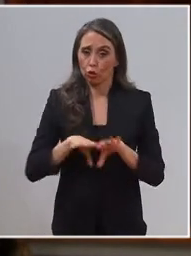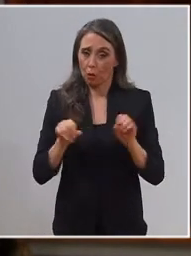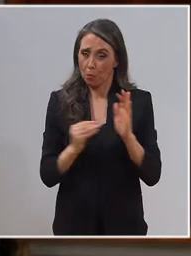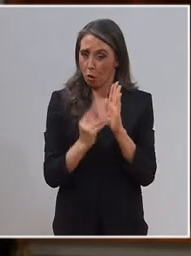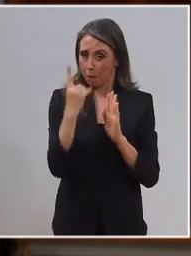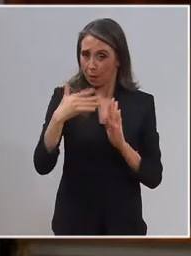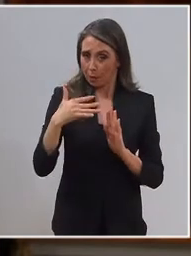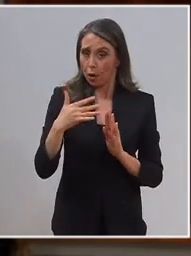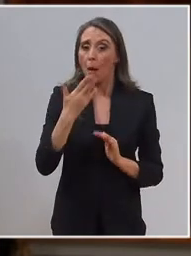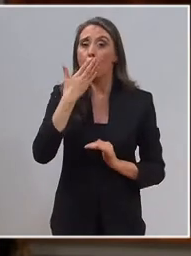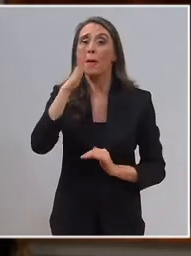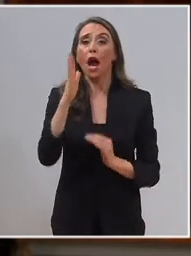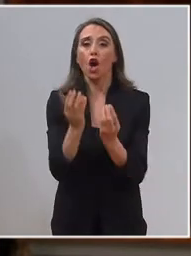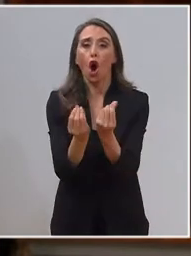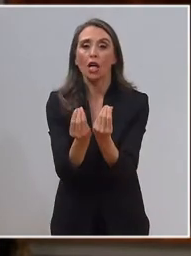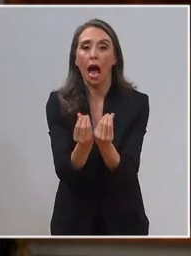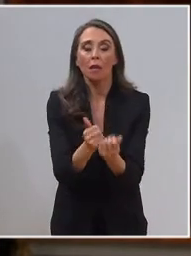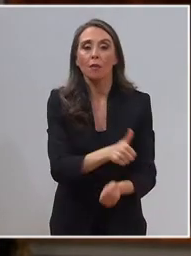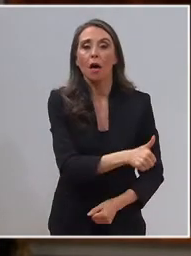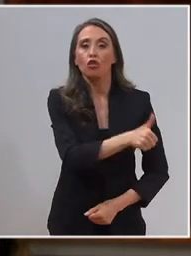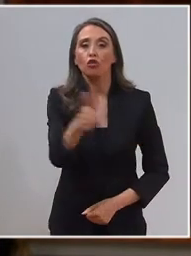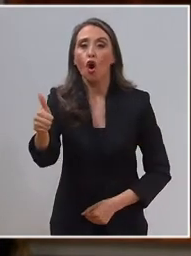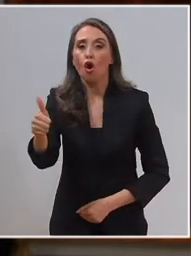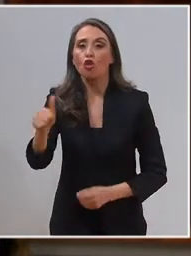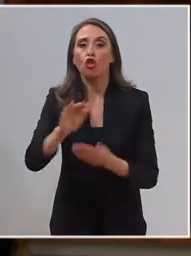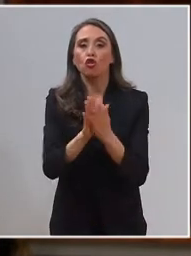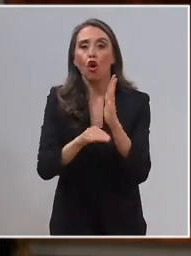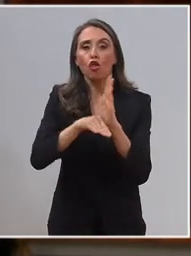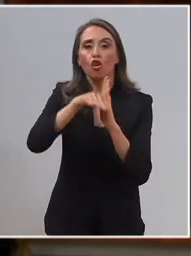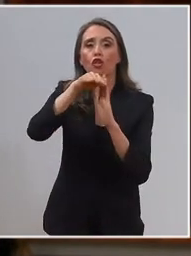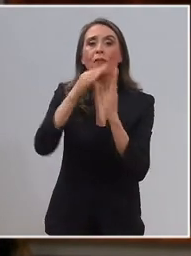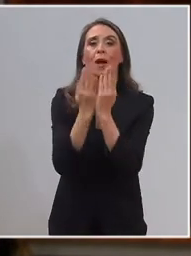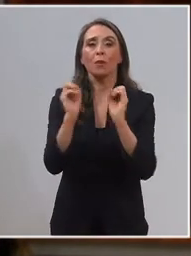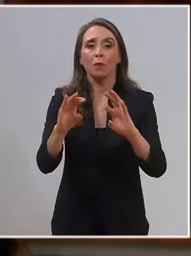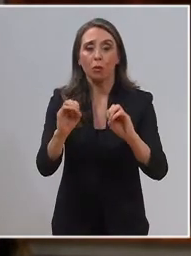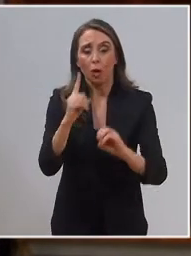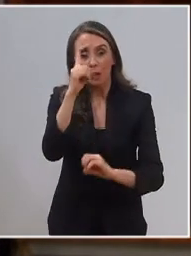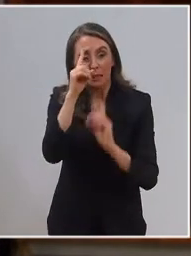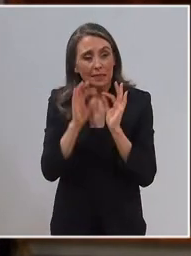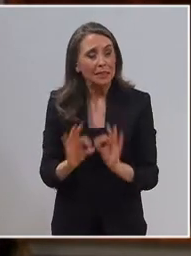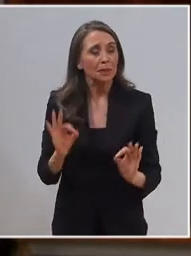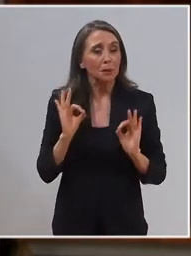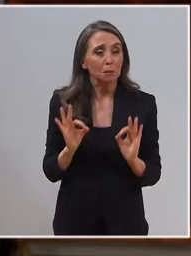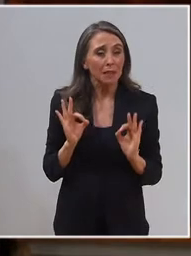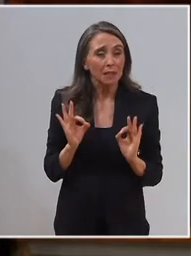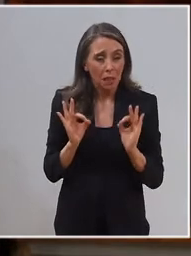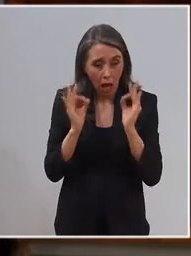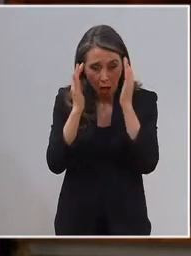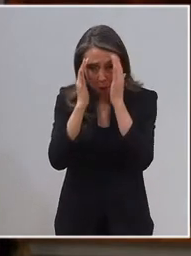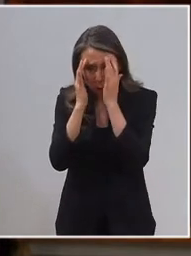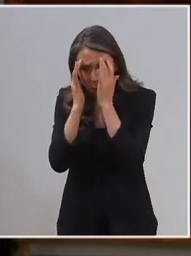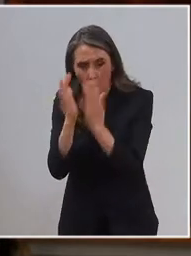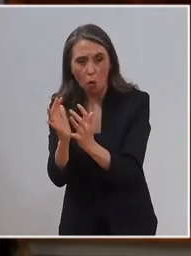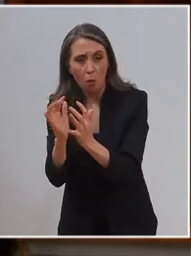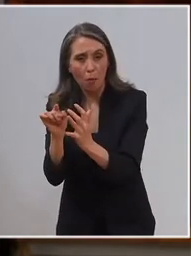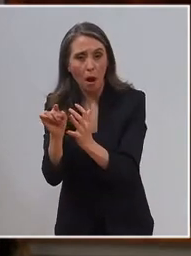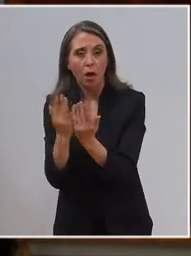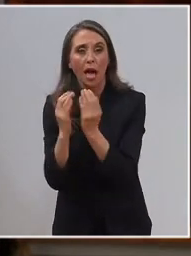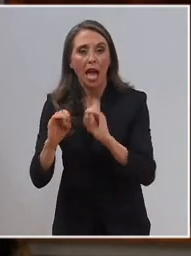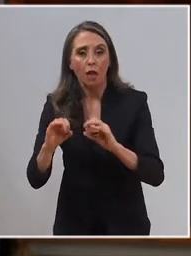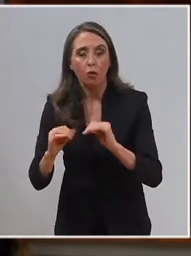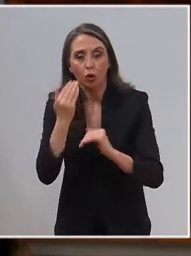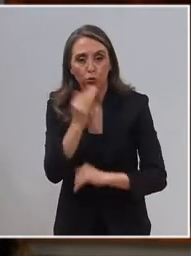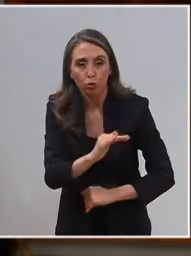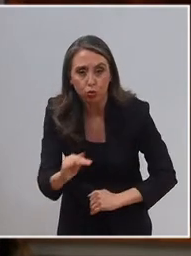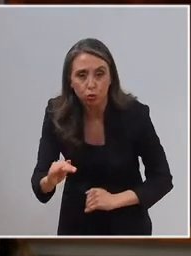prioridad es mejorar esta calidad para todos y en todos los niveles y con especial preocupación por la educación